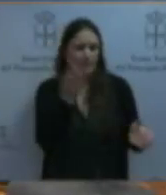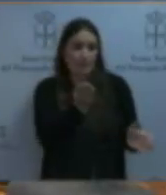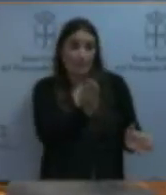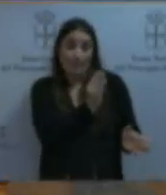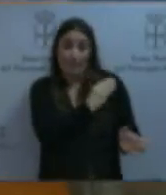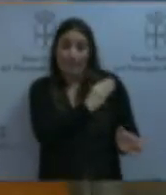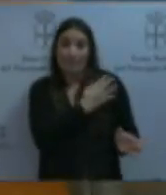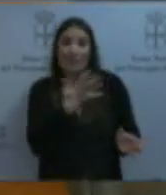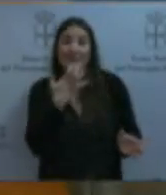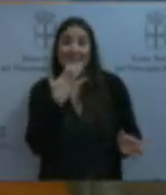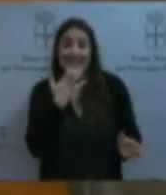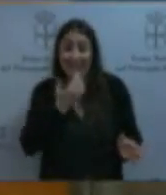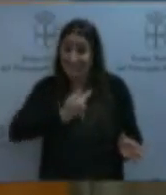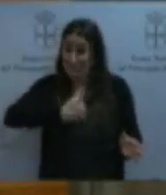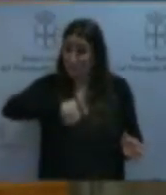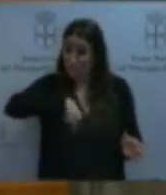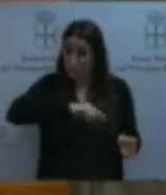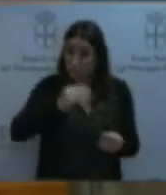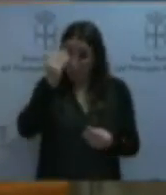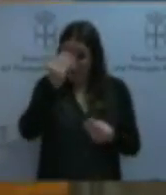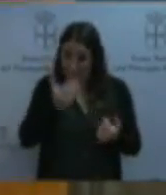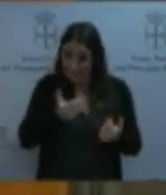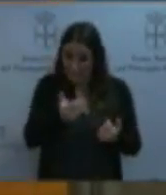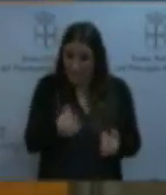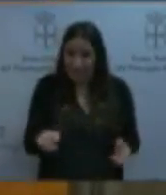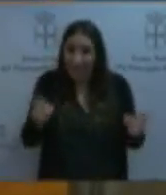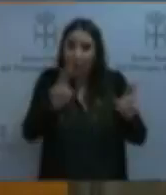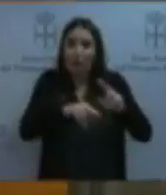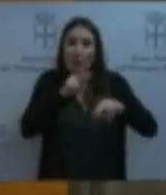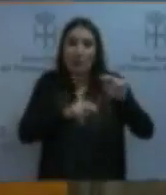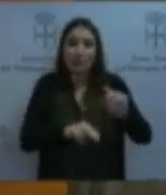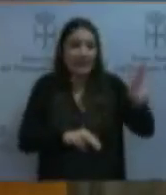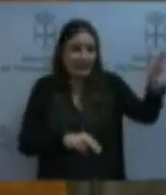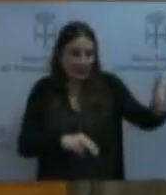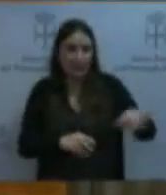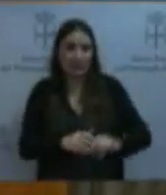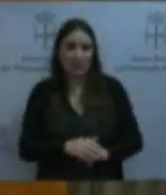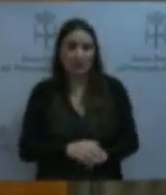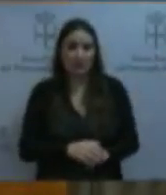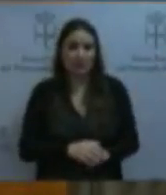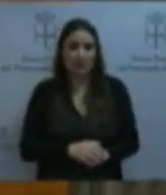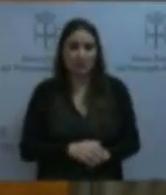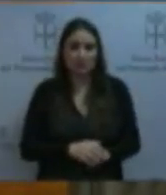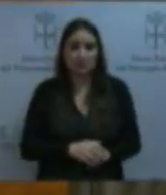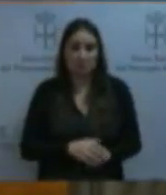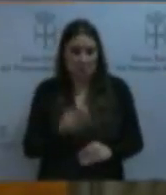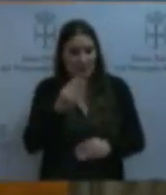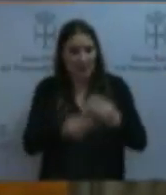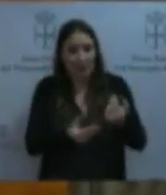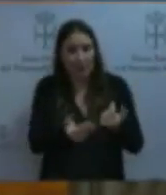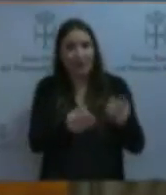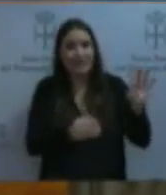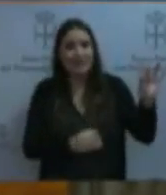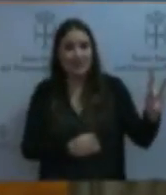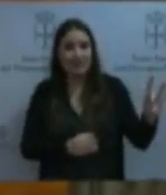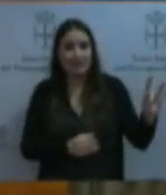¿Tenemos previsto acometer la reforma? Sí, señoría, lo tenemos previsto. Y,